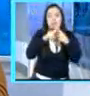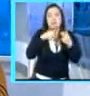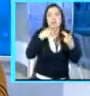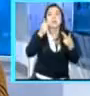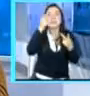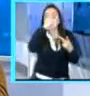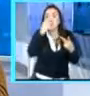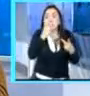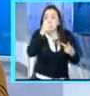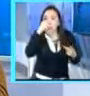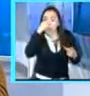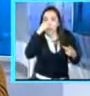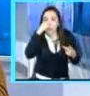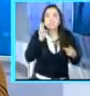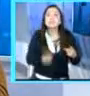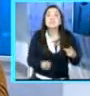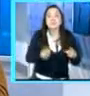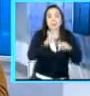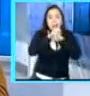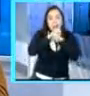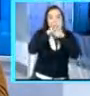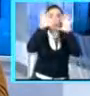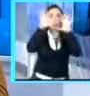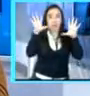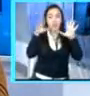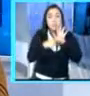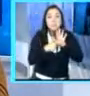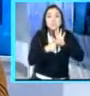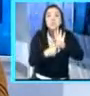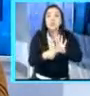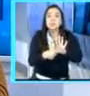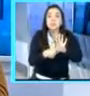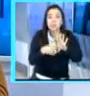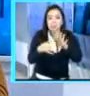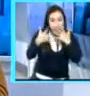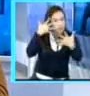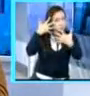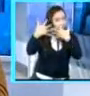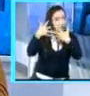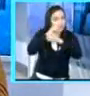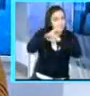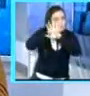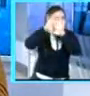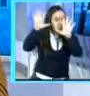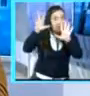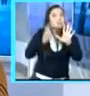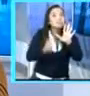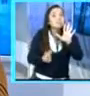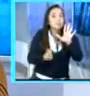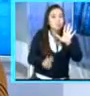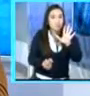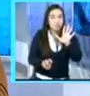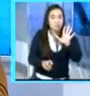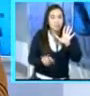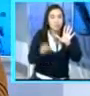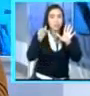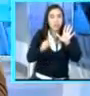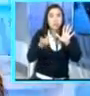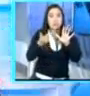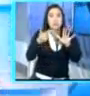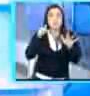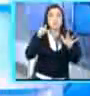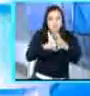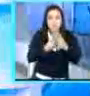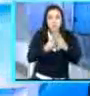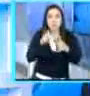digamos complicada. ¿Por qué? Porque son pasos que se dan tres pasos hacia adelante y después se vuelven otra vez dos hacia atrás. Tres